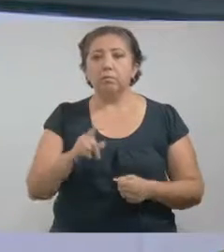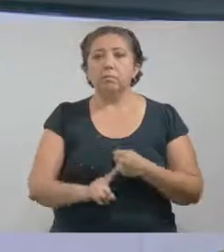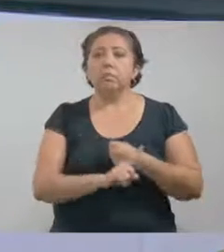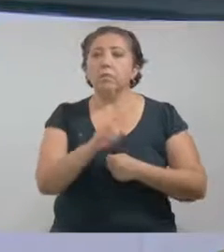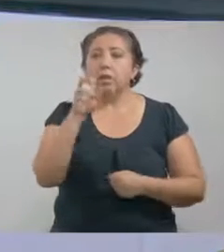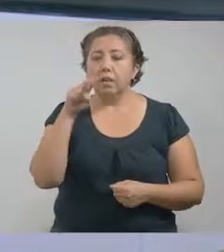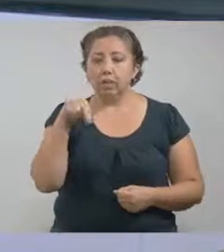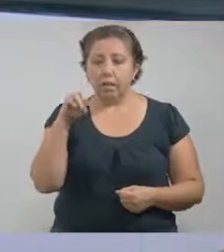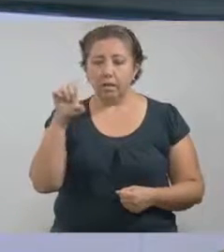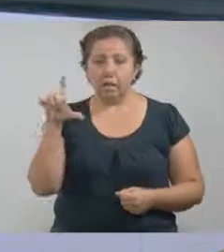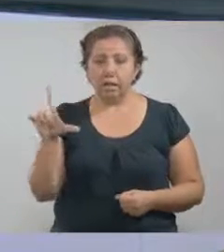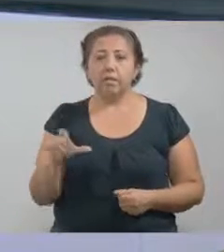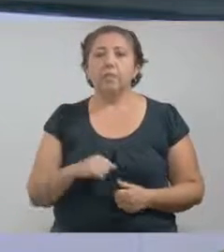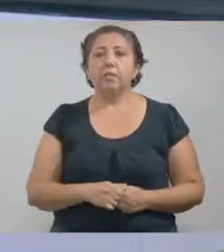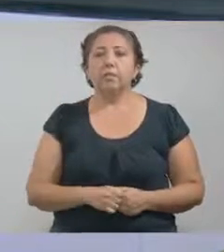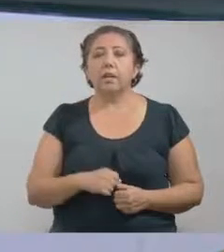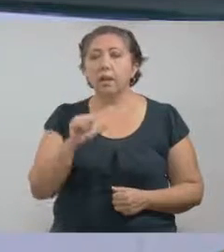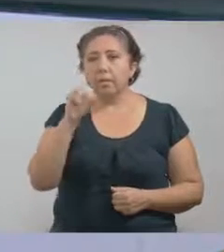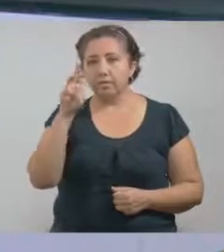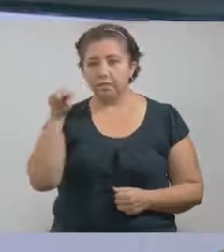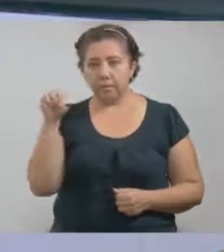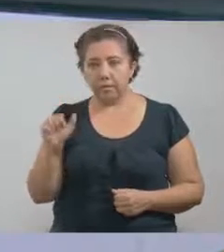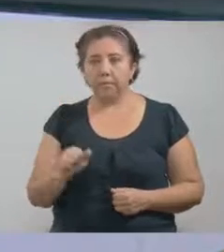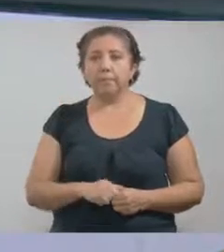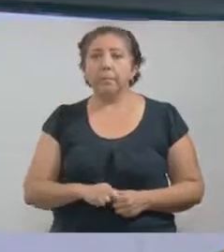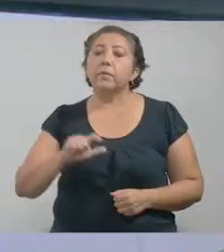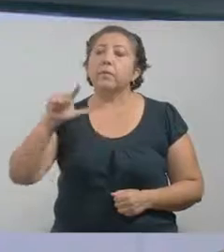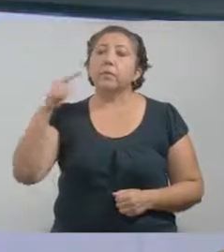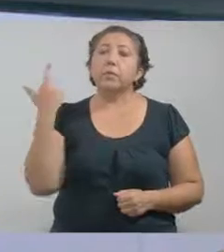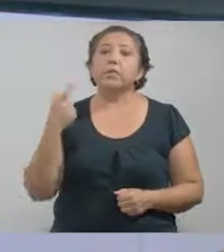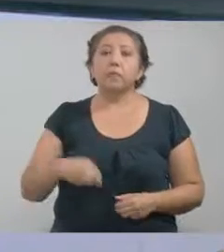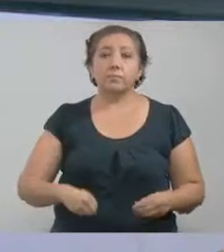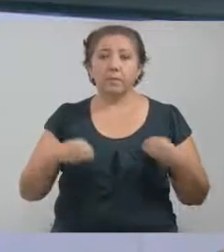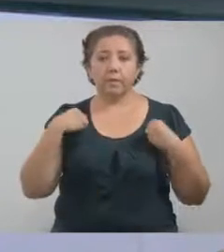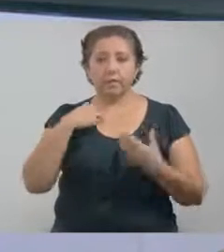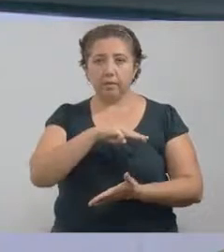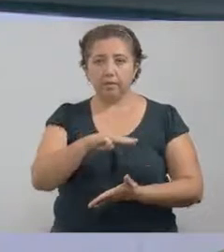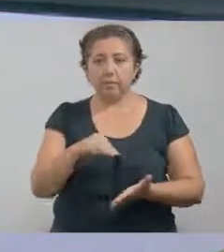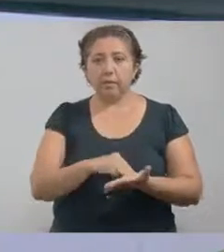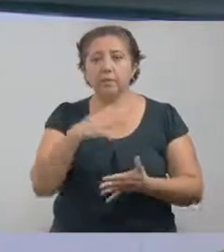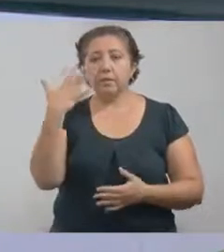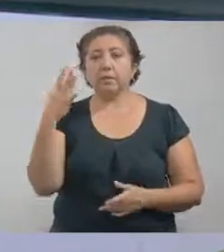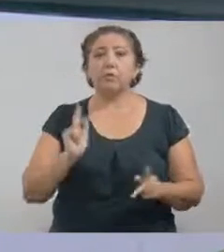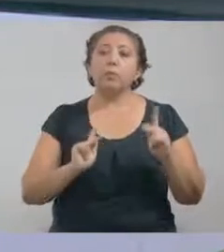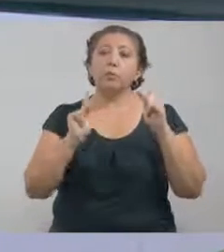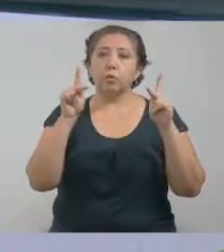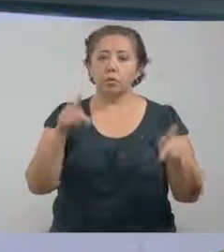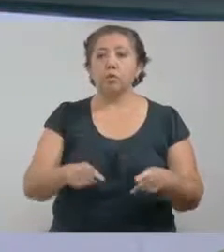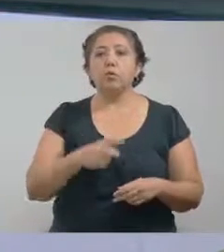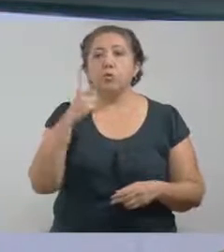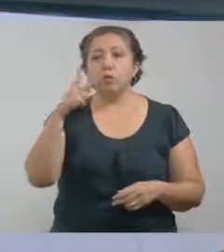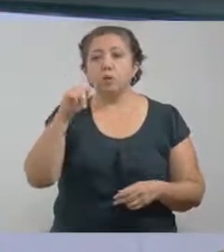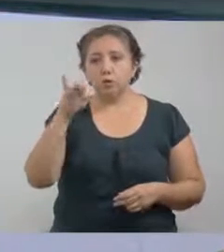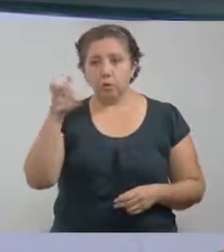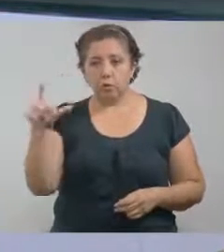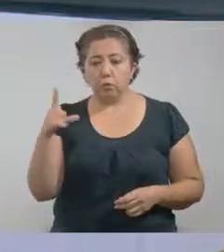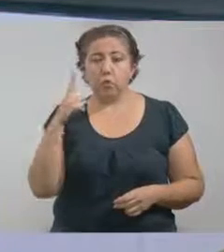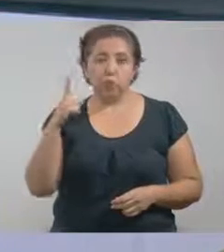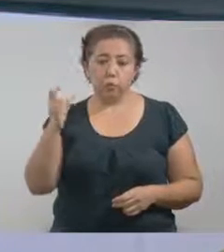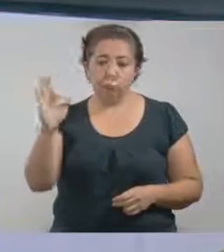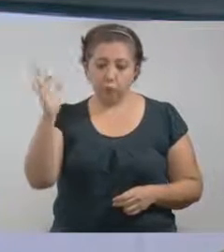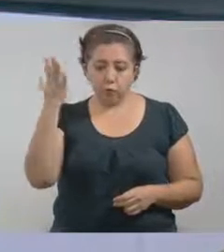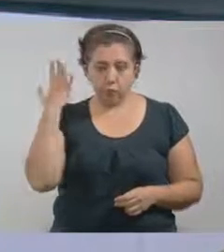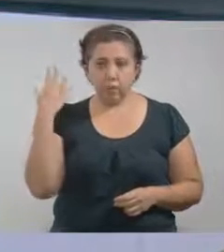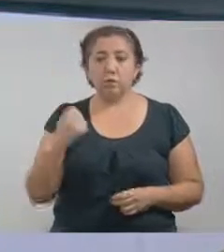insuficiencia renal crónica y asma. 12 de ellos residían en Mérida, 5 en Progreso, 2 en Ticul y 1 en